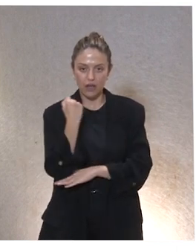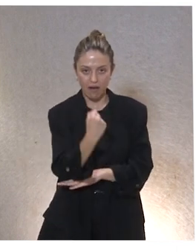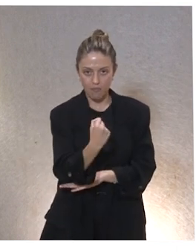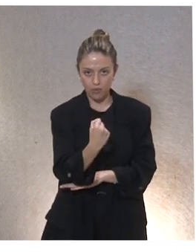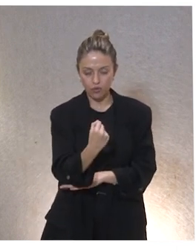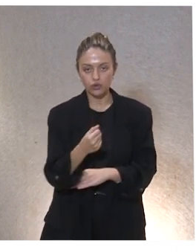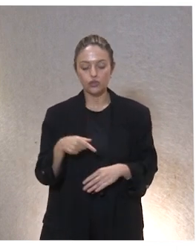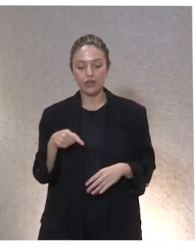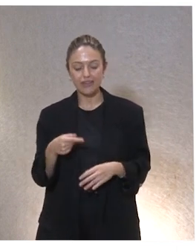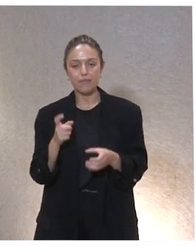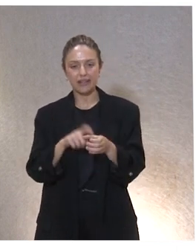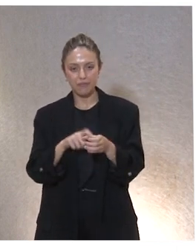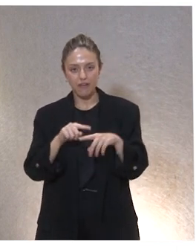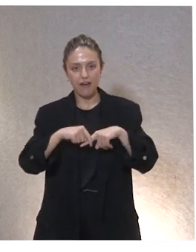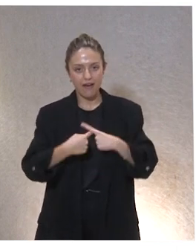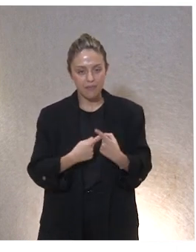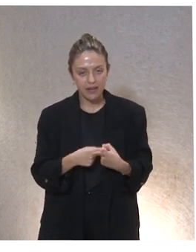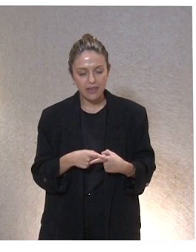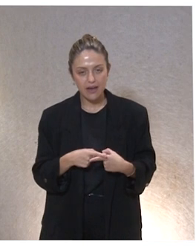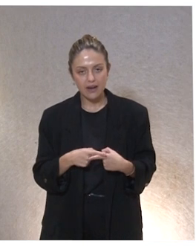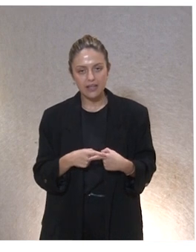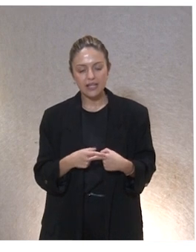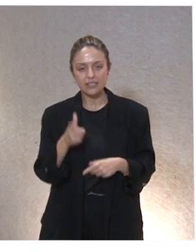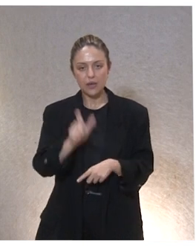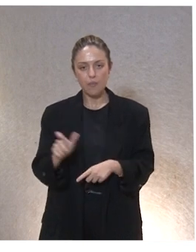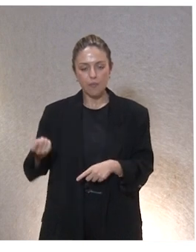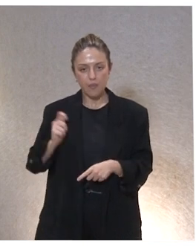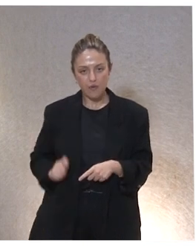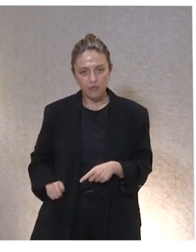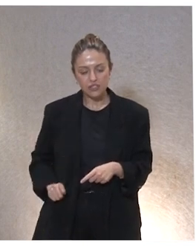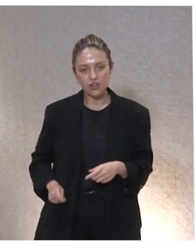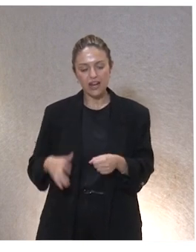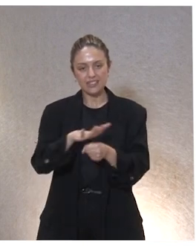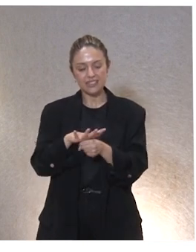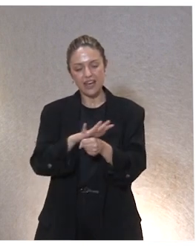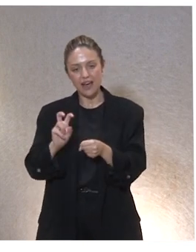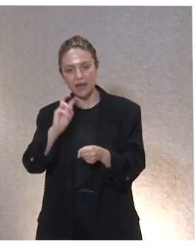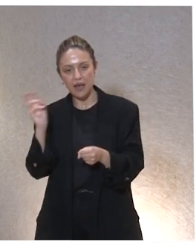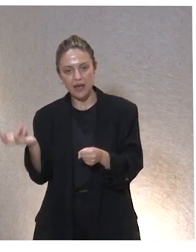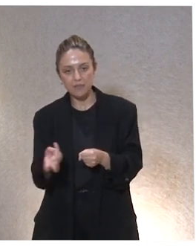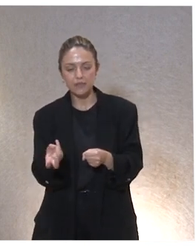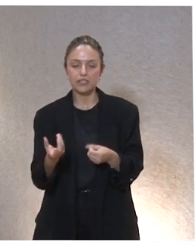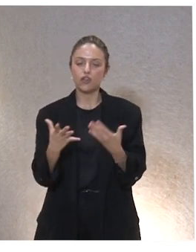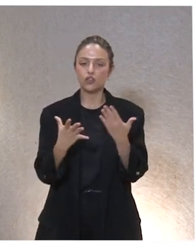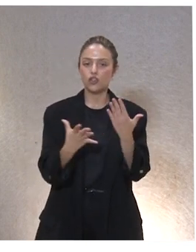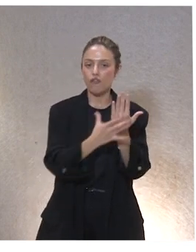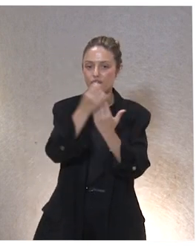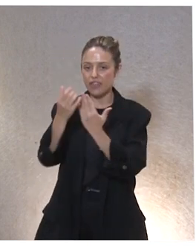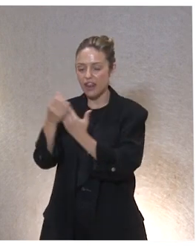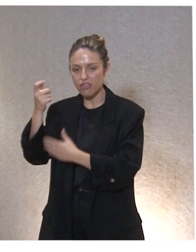participamos familiares como veis profesionales de distintos ámbitos profesionales de las federaciones